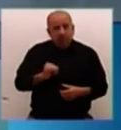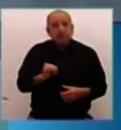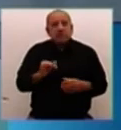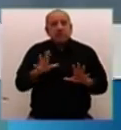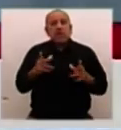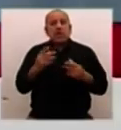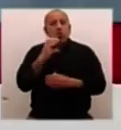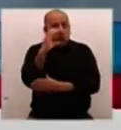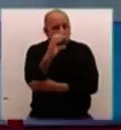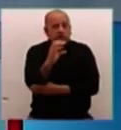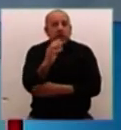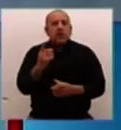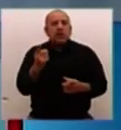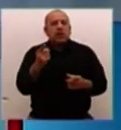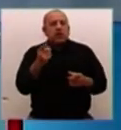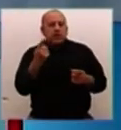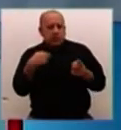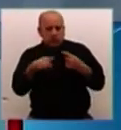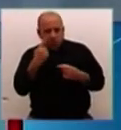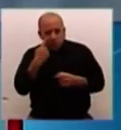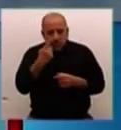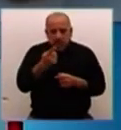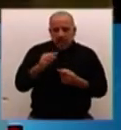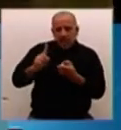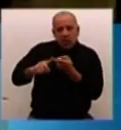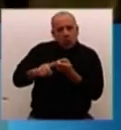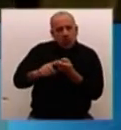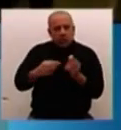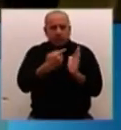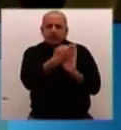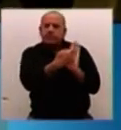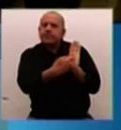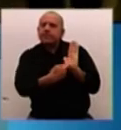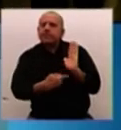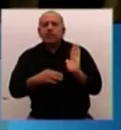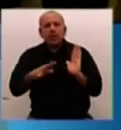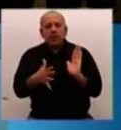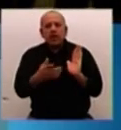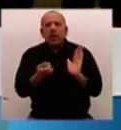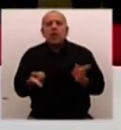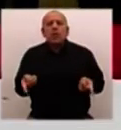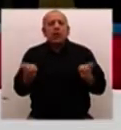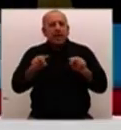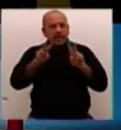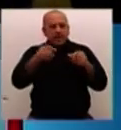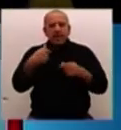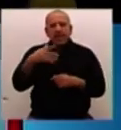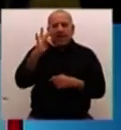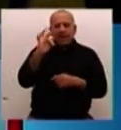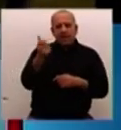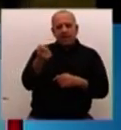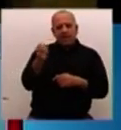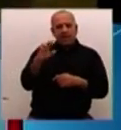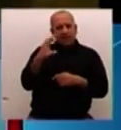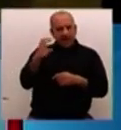sobre otras bases. Y cuando uno repasa el acuerdo, el punto más polémico es el reintegro a la vida política de la FARC. Y